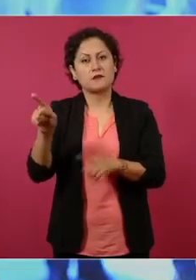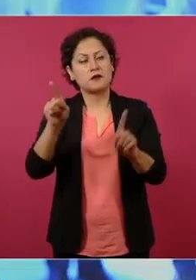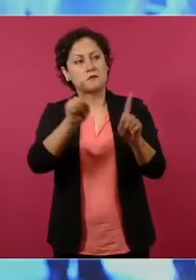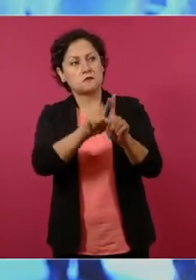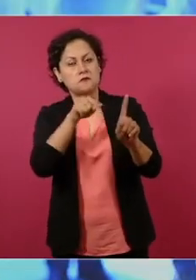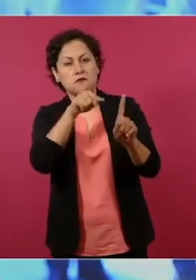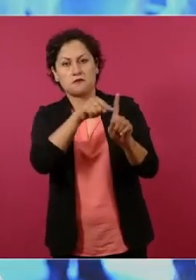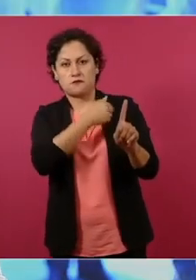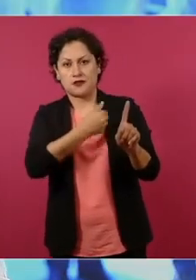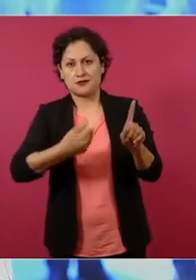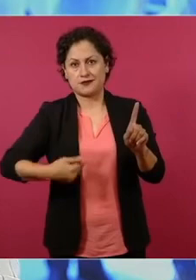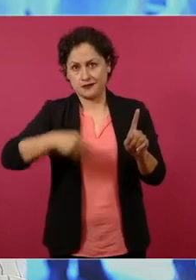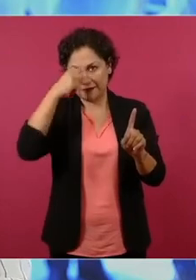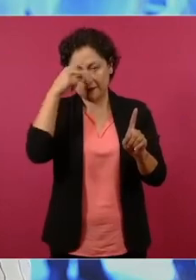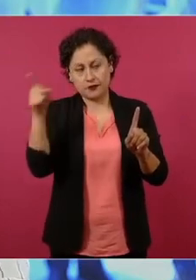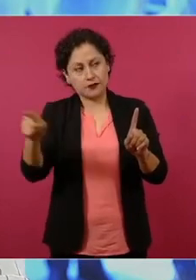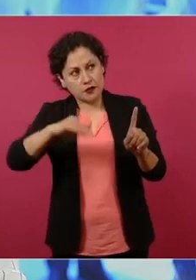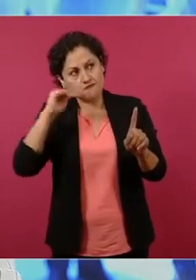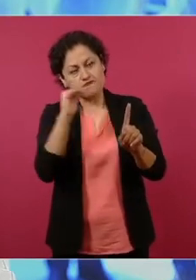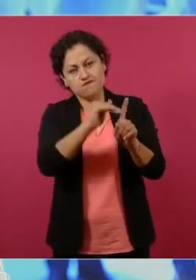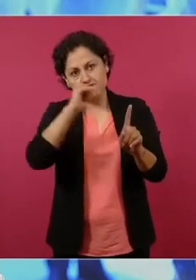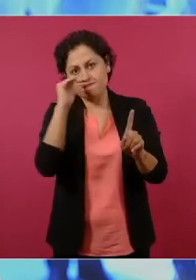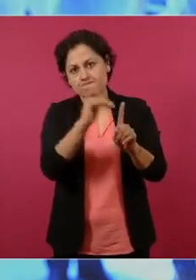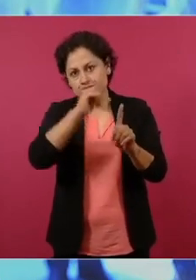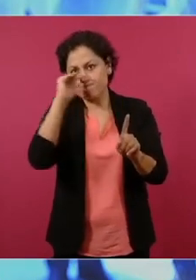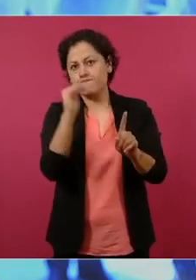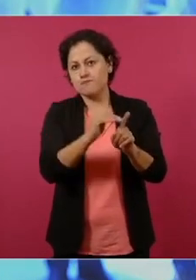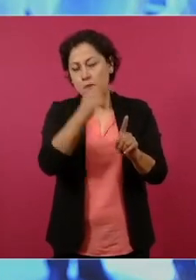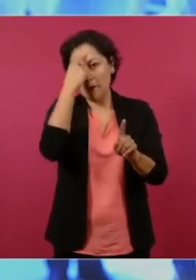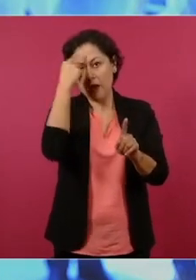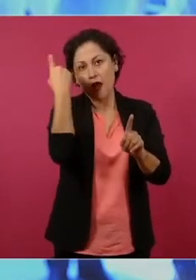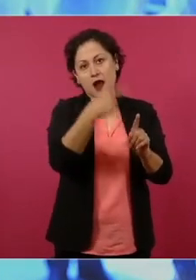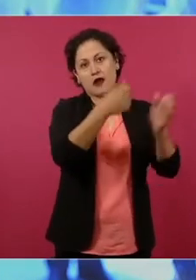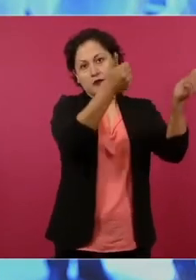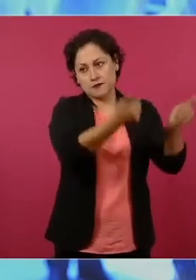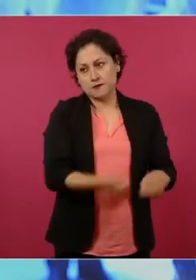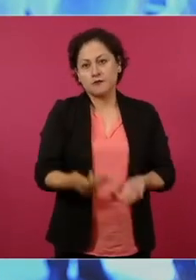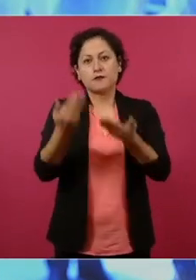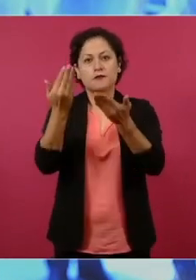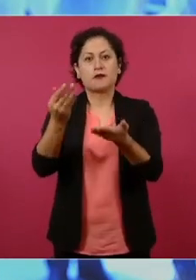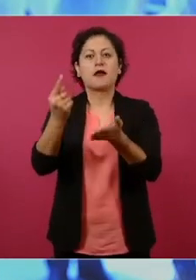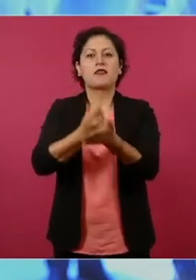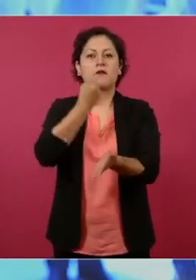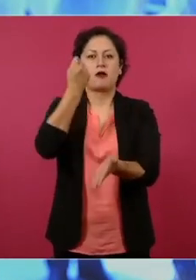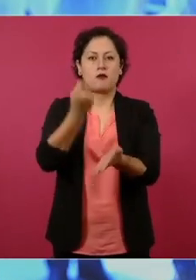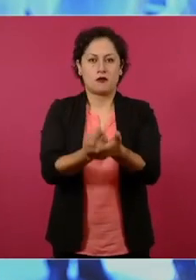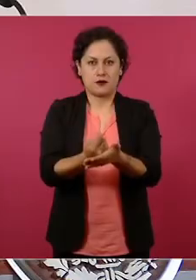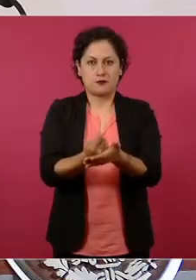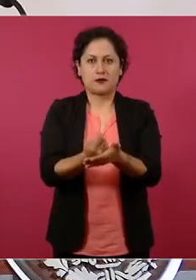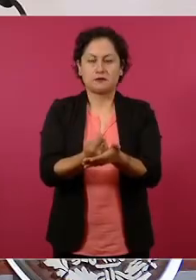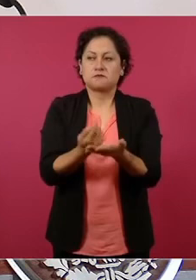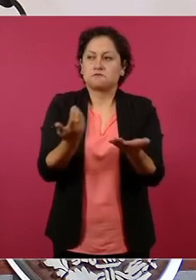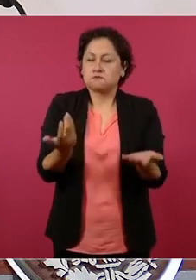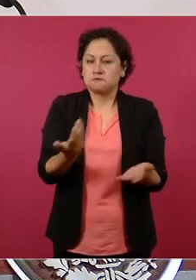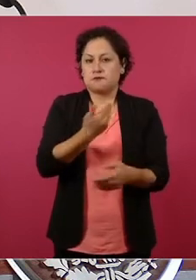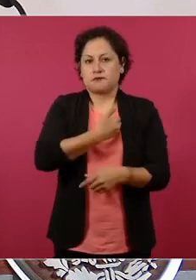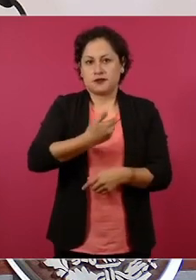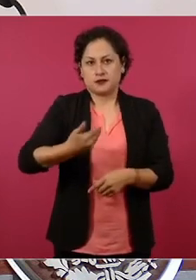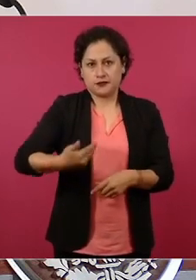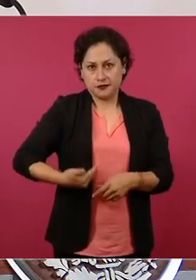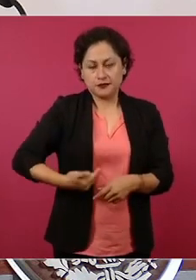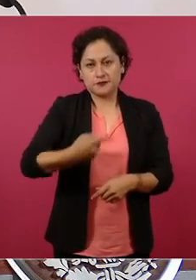este programa llegara a Tamaulipas y bueno, el presidente nos dio la instrucción de